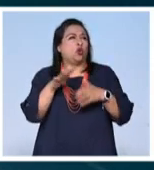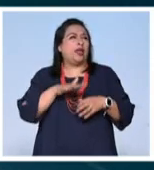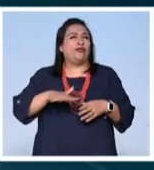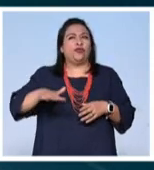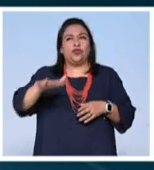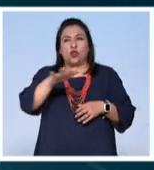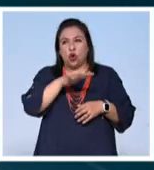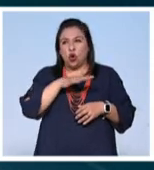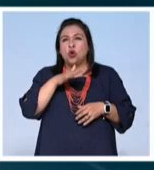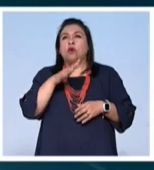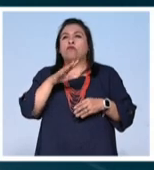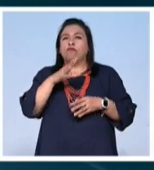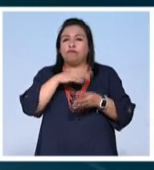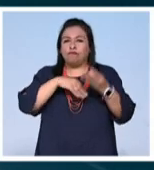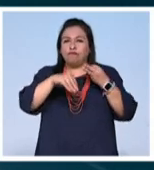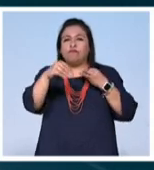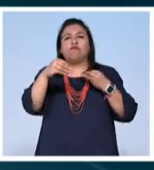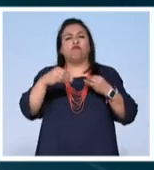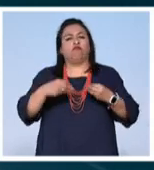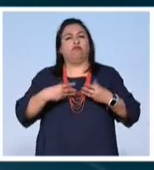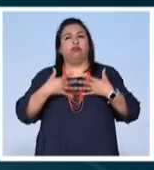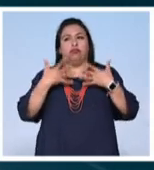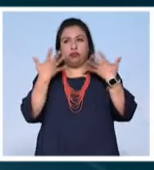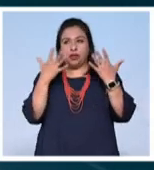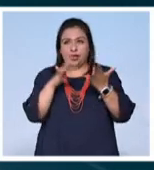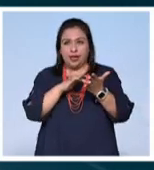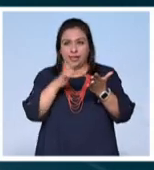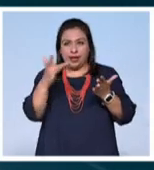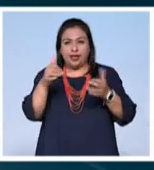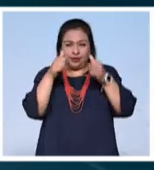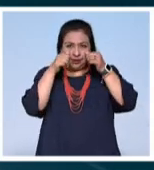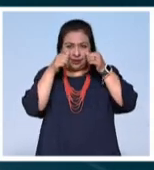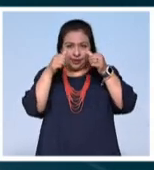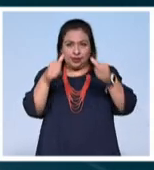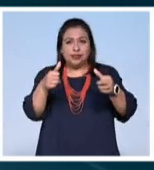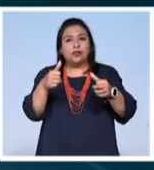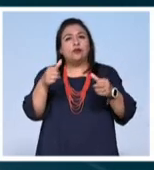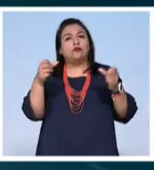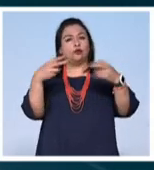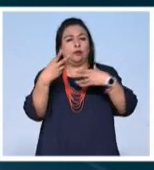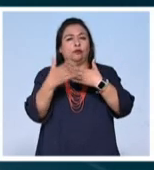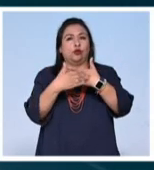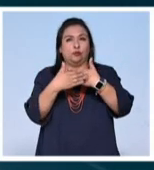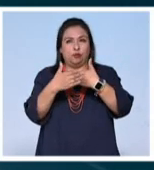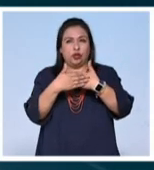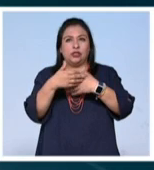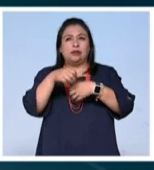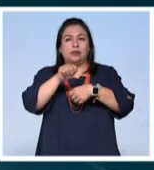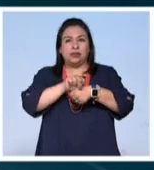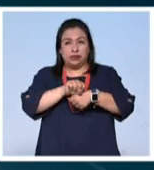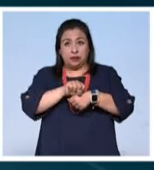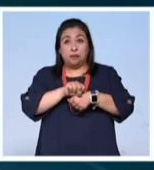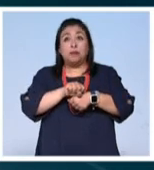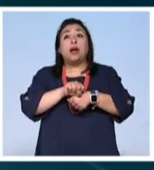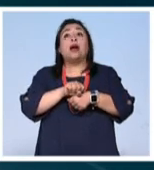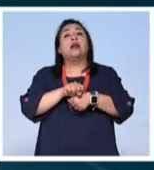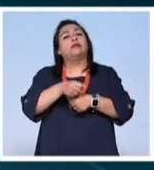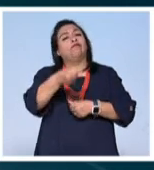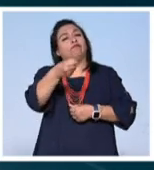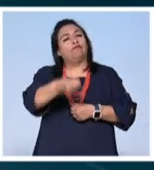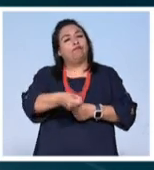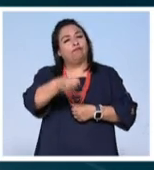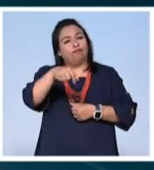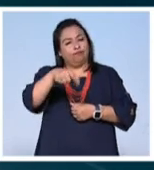entorno devolviéndole así la vitalidad. Gracias por su atención y me despido hasta la próxima semana con un gran